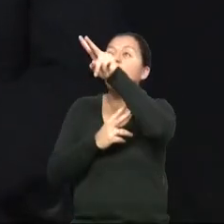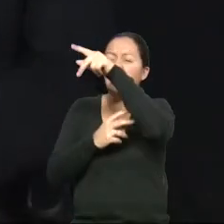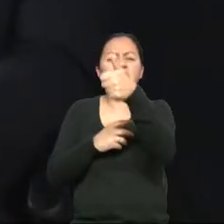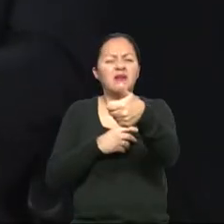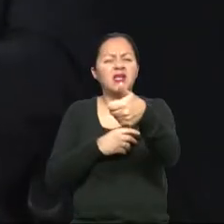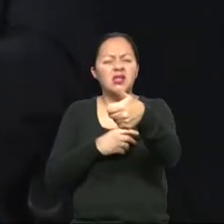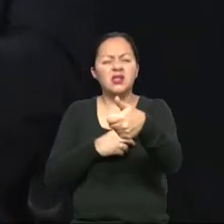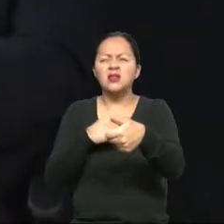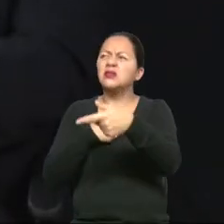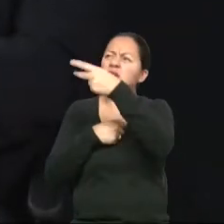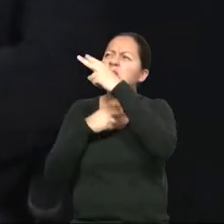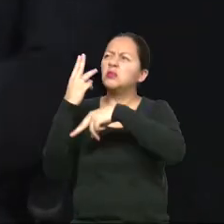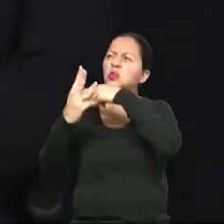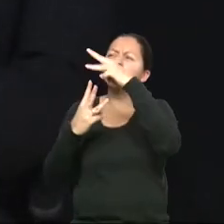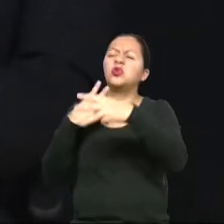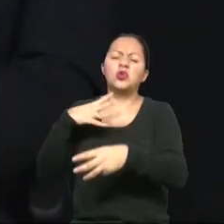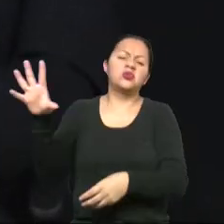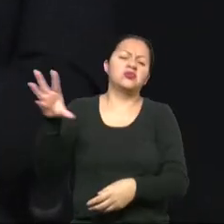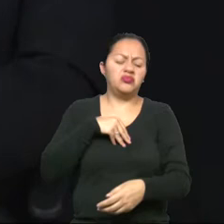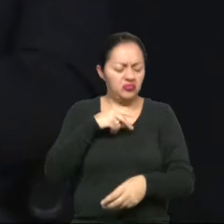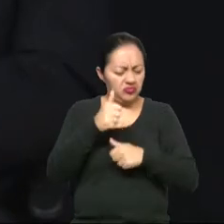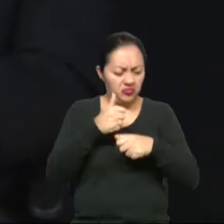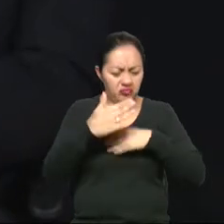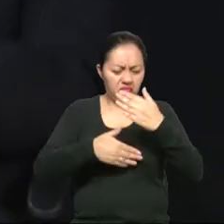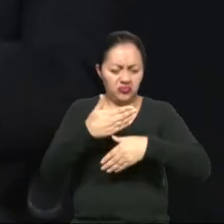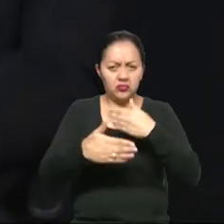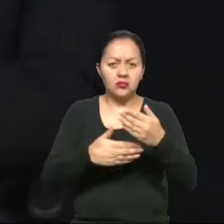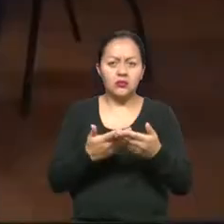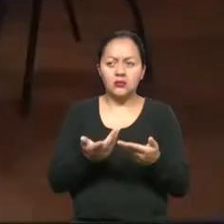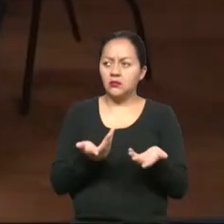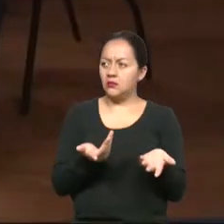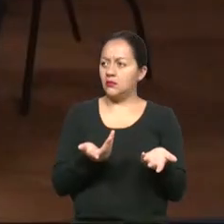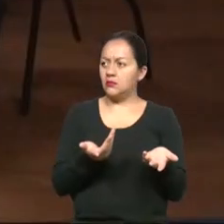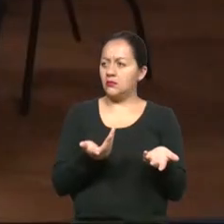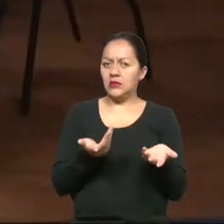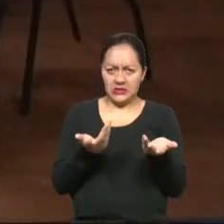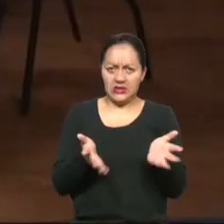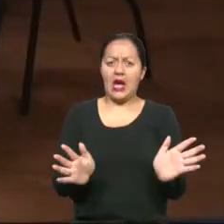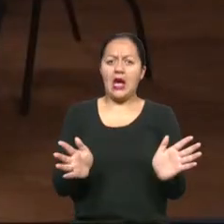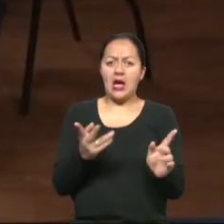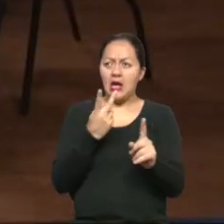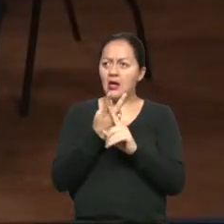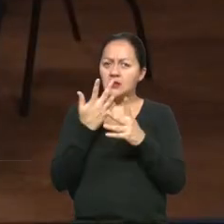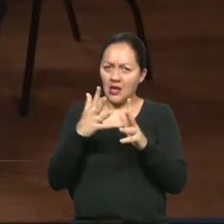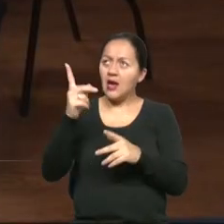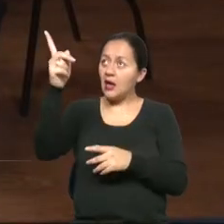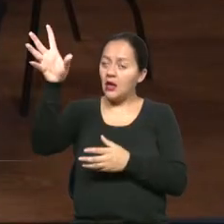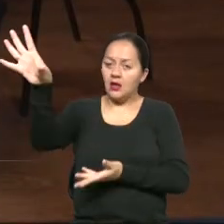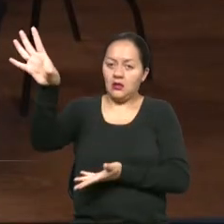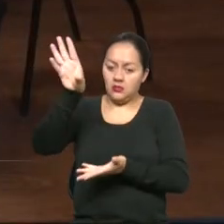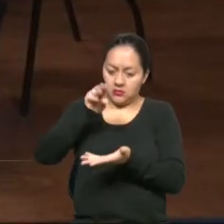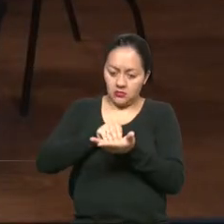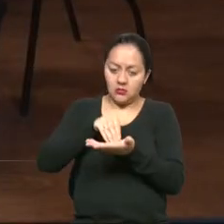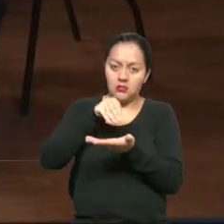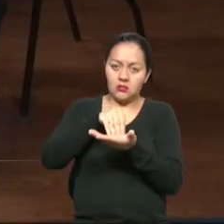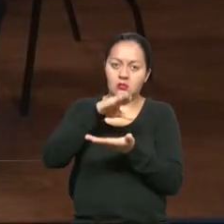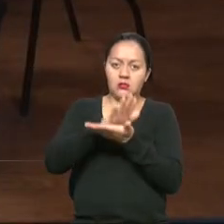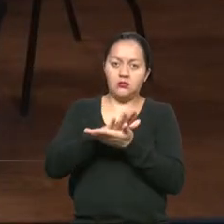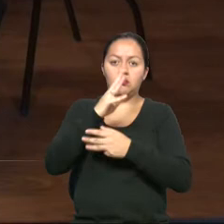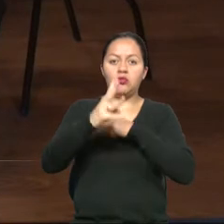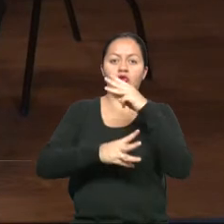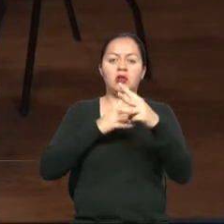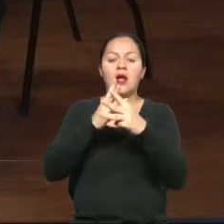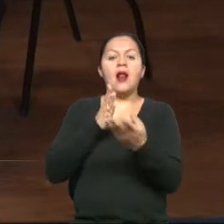que nosotros tenemos que volver a reinventar la rueda. Cuando ya existen criterios y todo que se han discutido a nivel mundial sobre